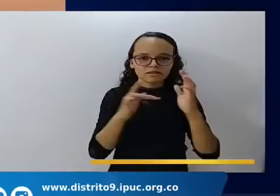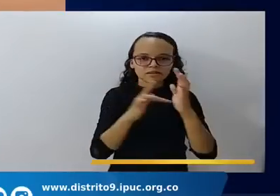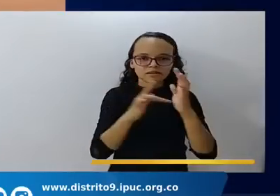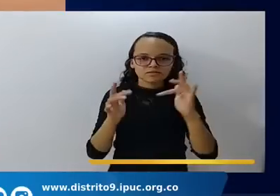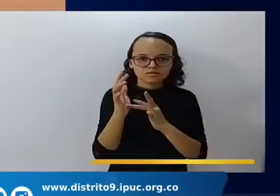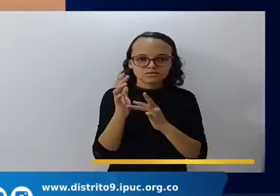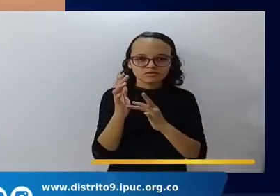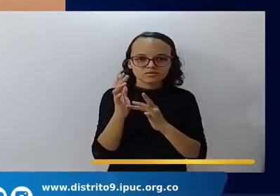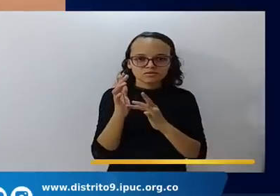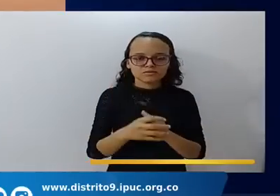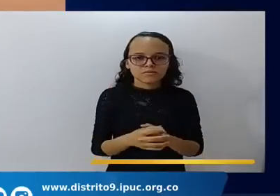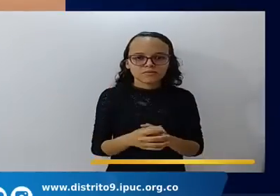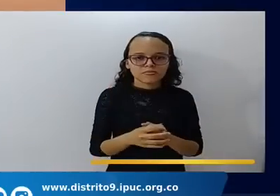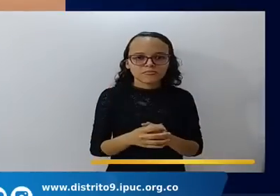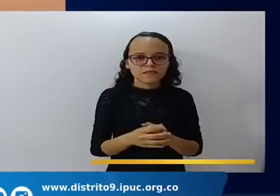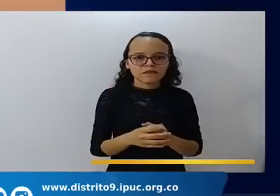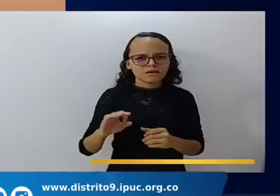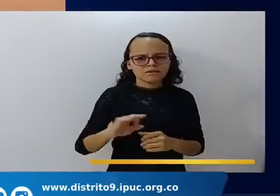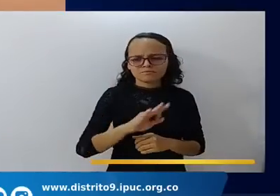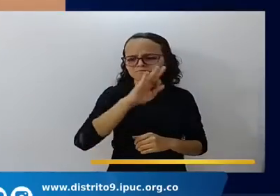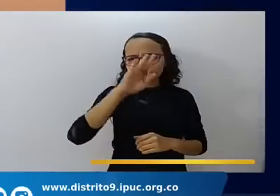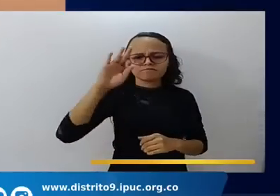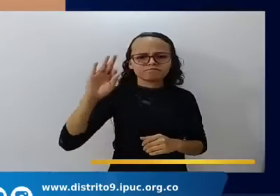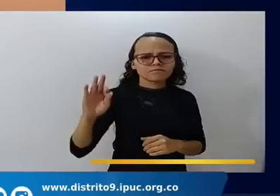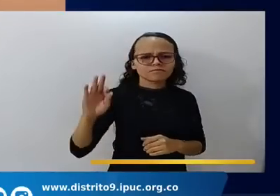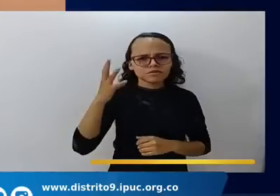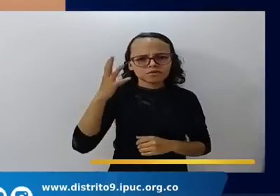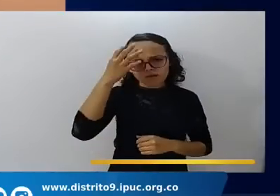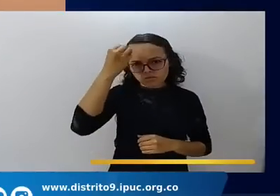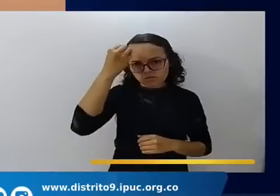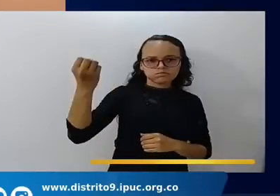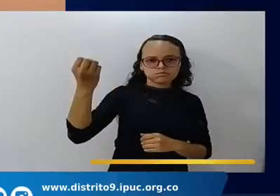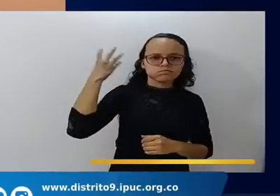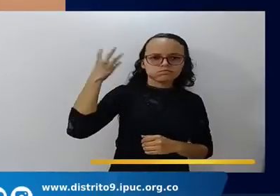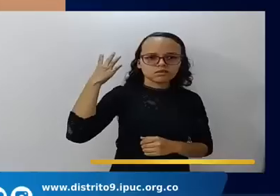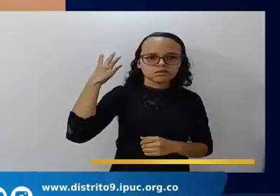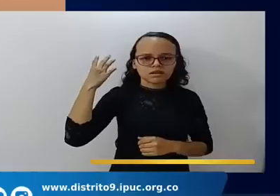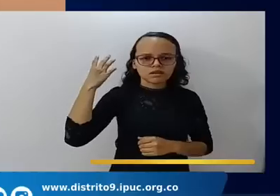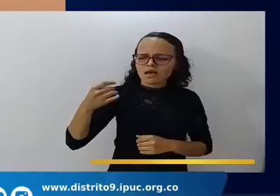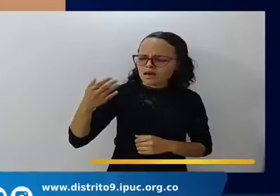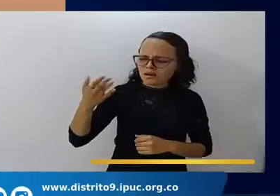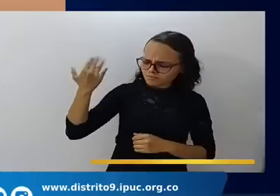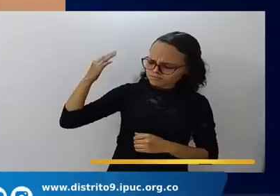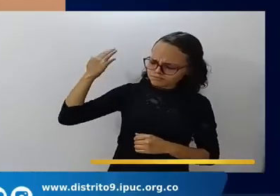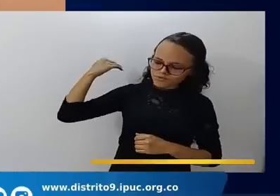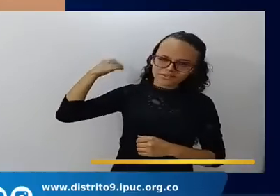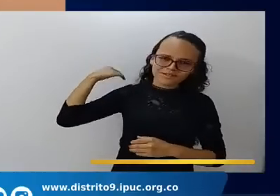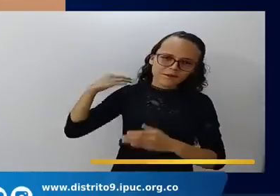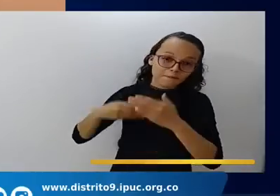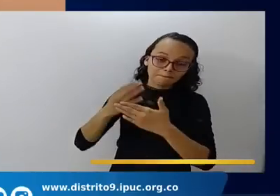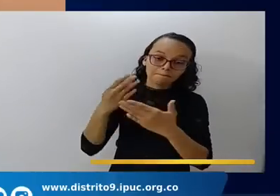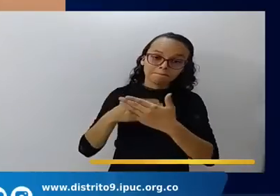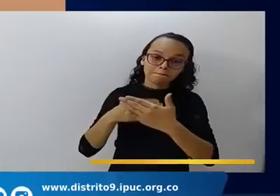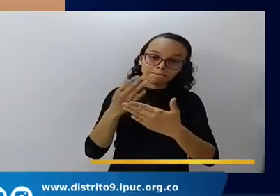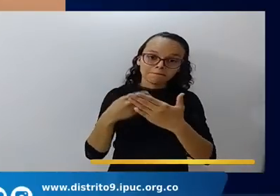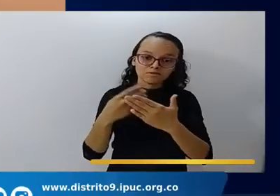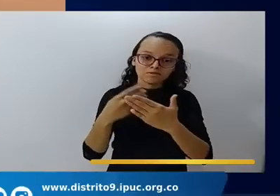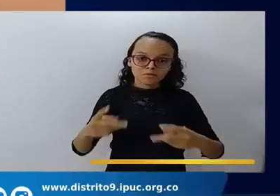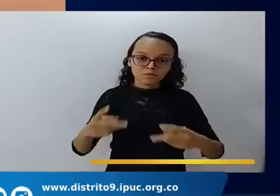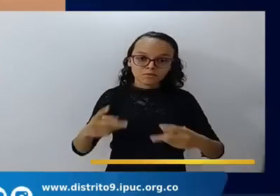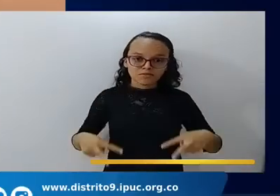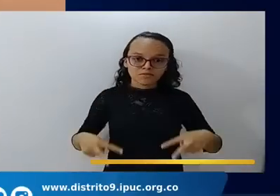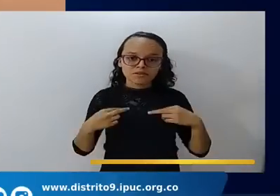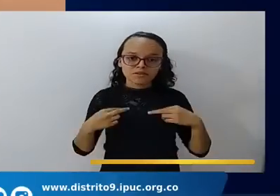Y nunca olvidaré esos tiempos, de esos comienzos nuestros, en esa